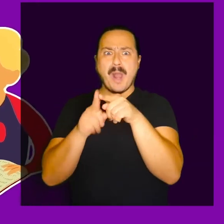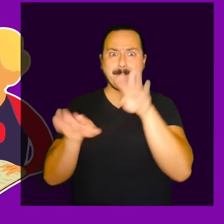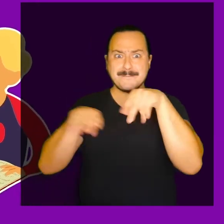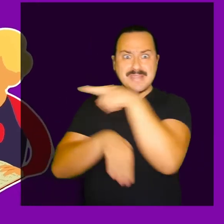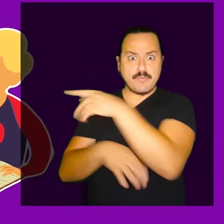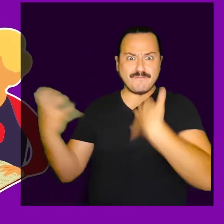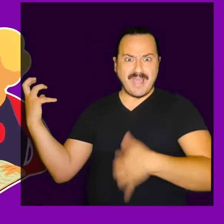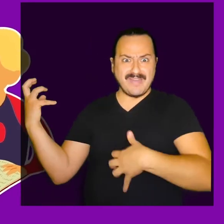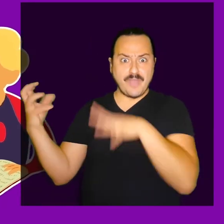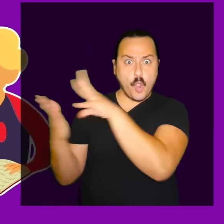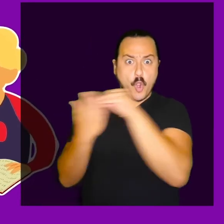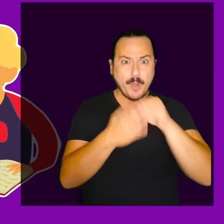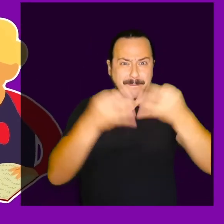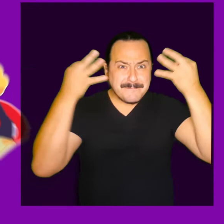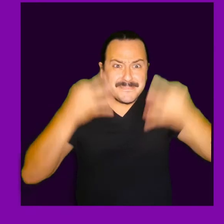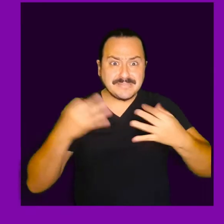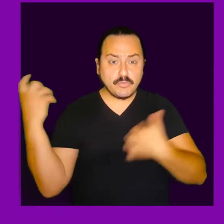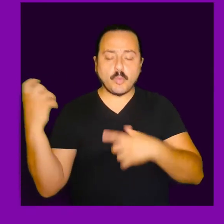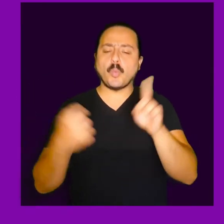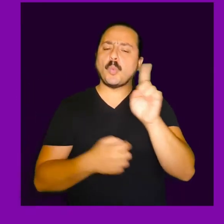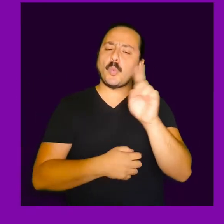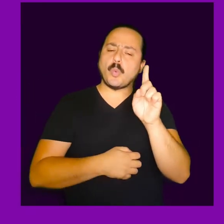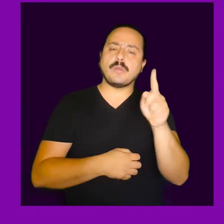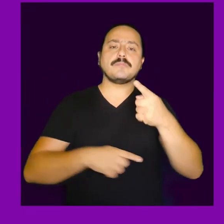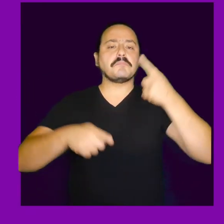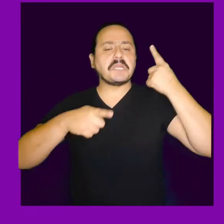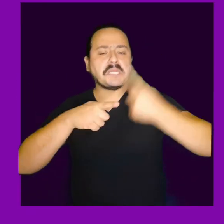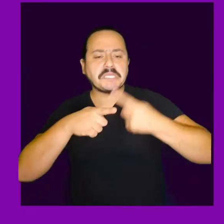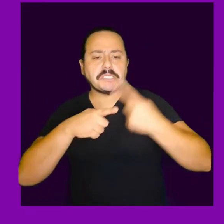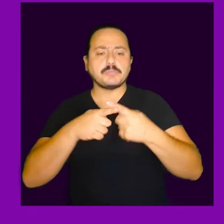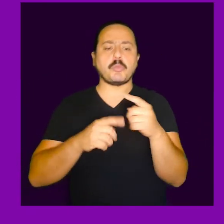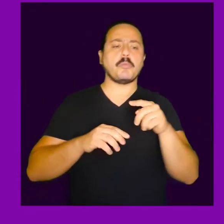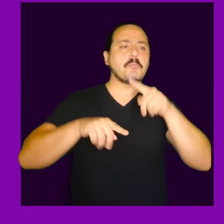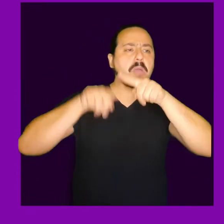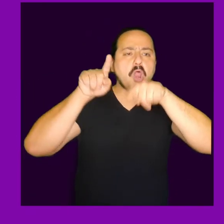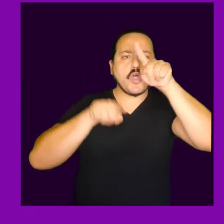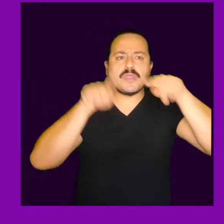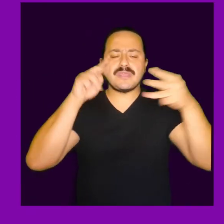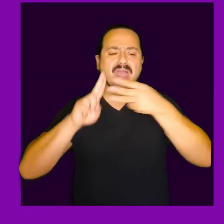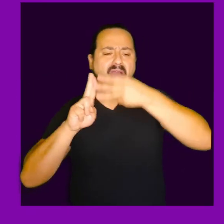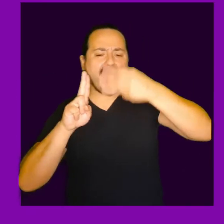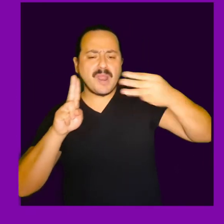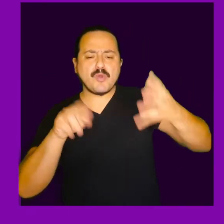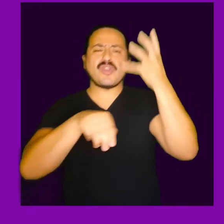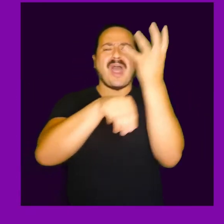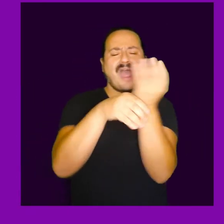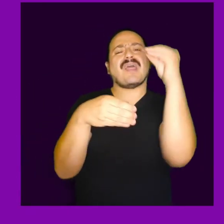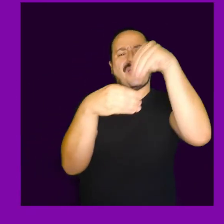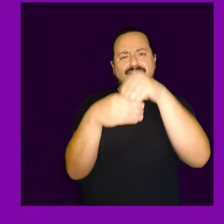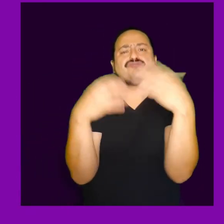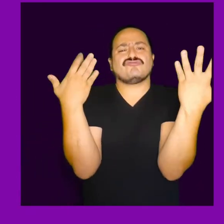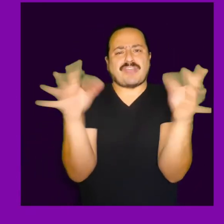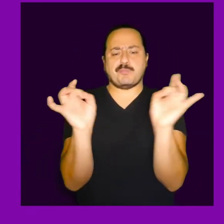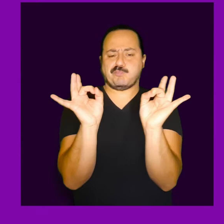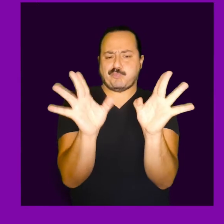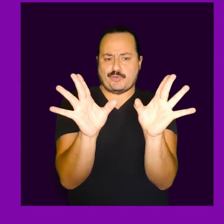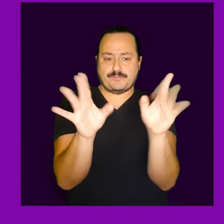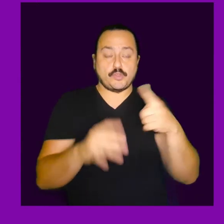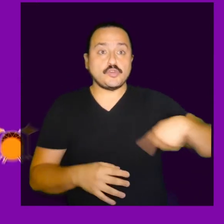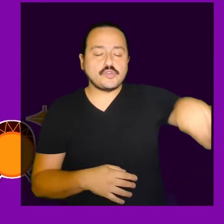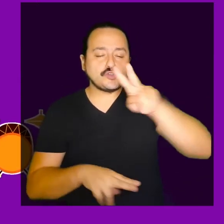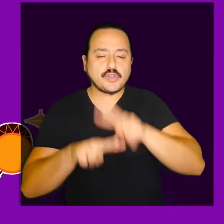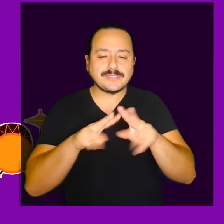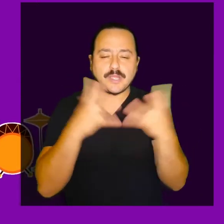aunque no sea tal como la original. Sus elementos rítmicos, melódicos y armónicos están presentes. Prácticamente, lo que haremos